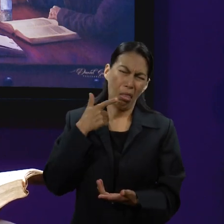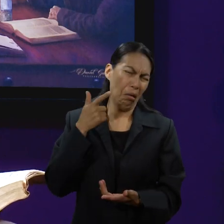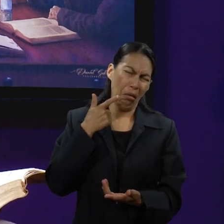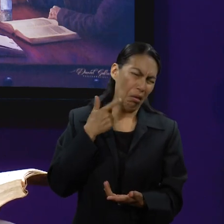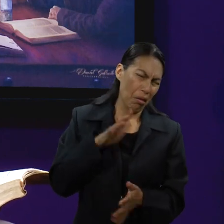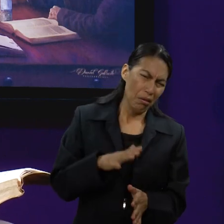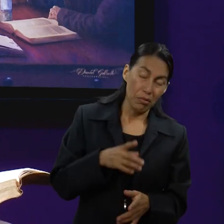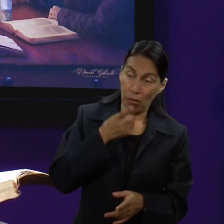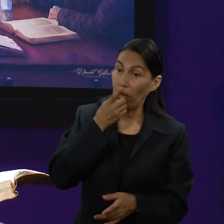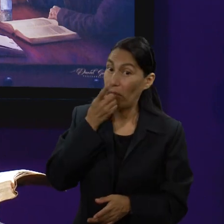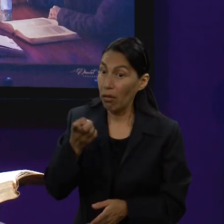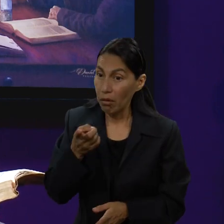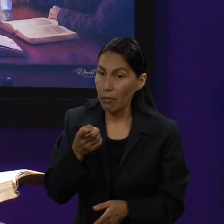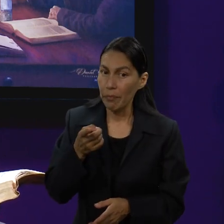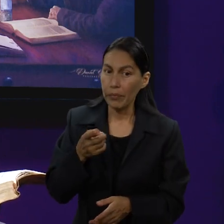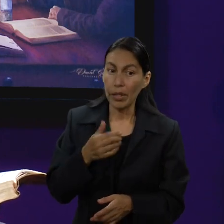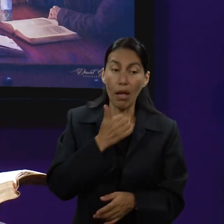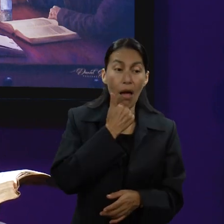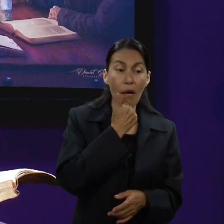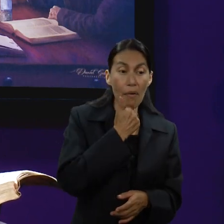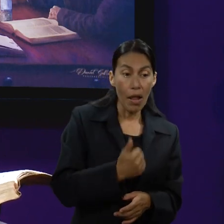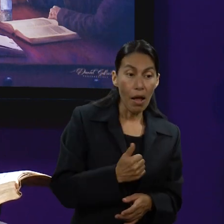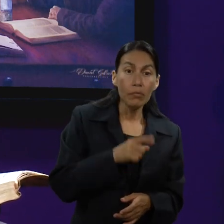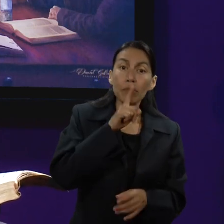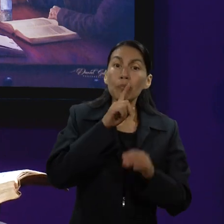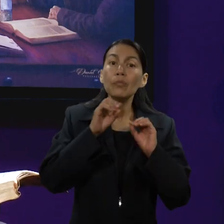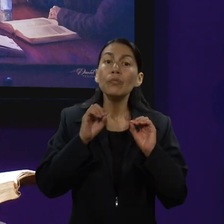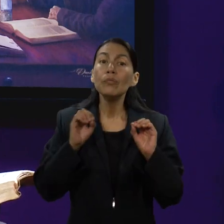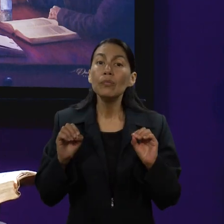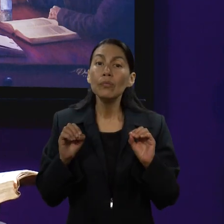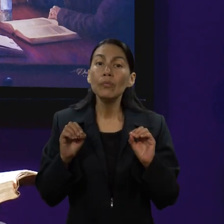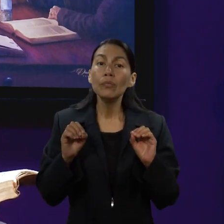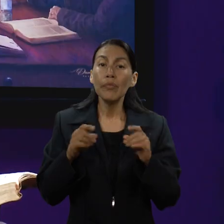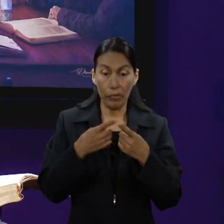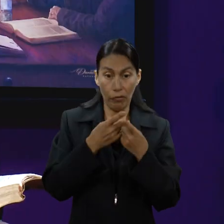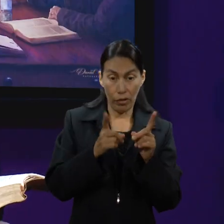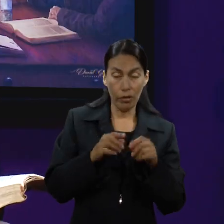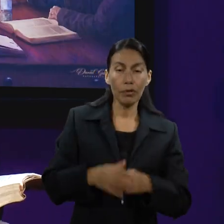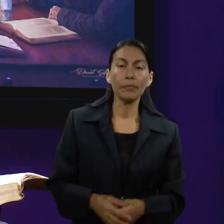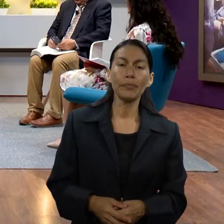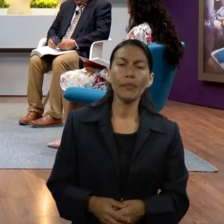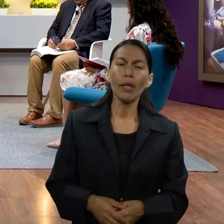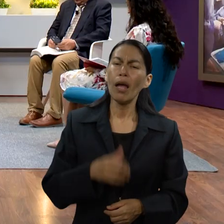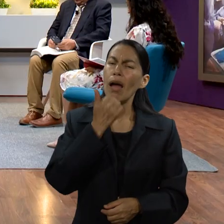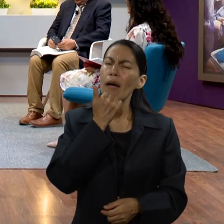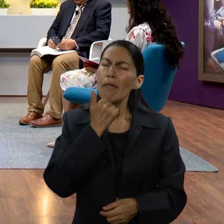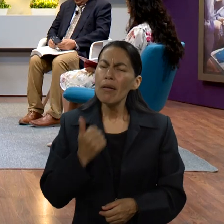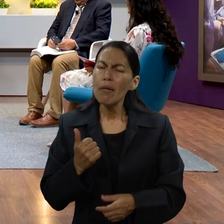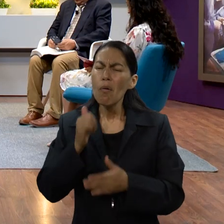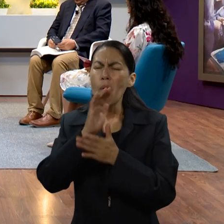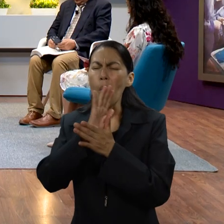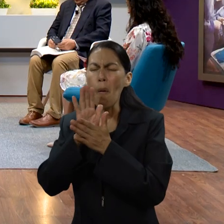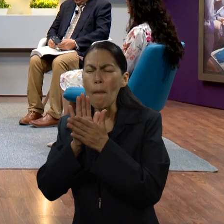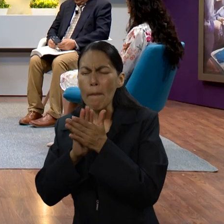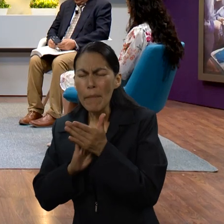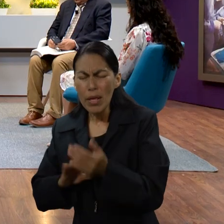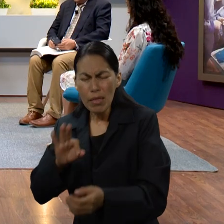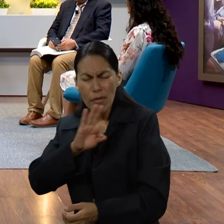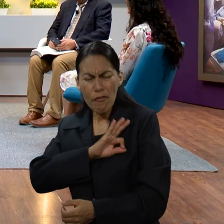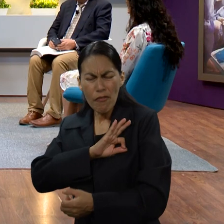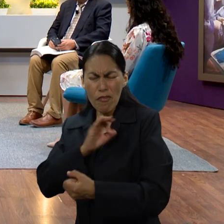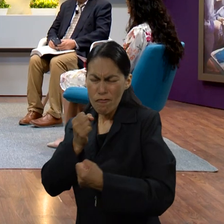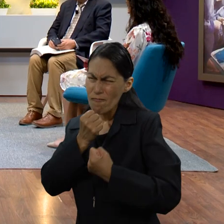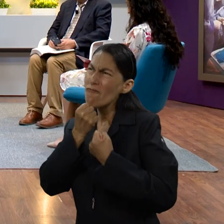no lo voy a hacer, no quiero. Pero Abraham no sabía ni a dónde iba a ir, no sabía cómo iba a ir, pero él obedecía a lo que Dios decía. Eso